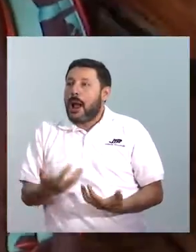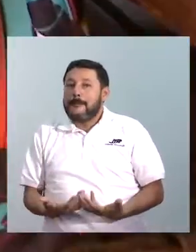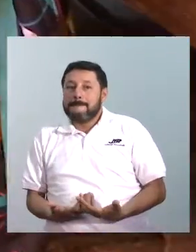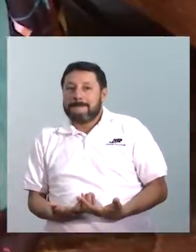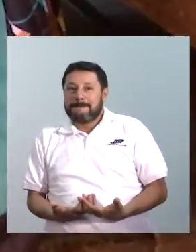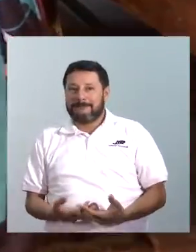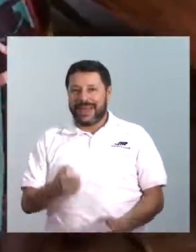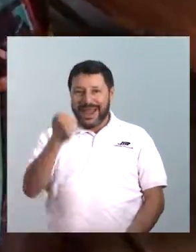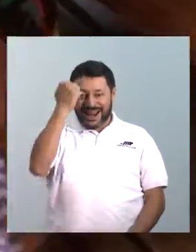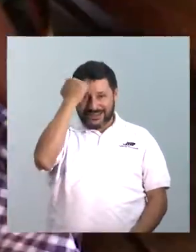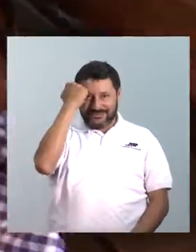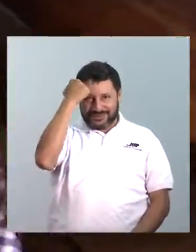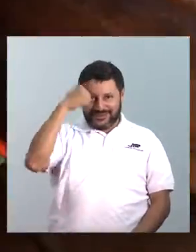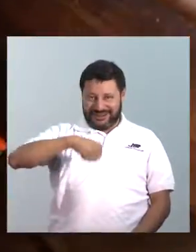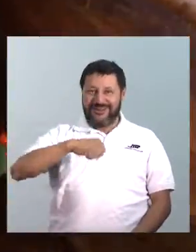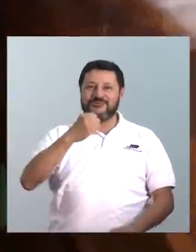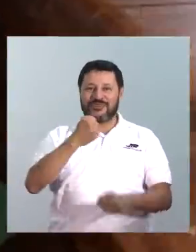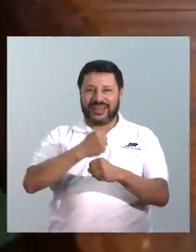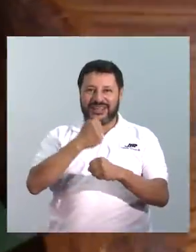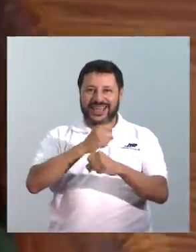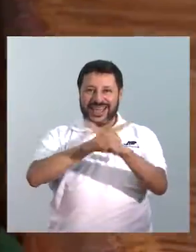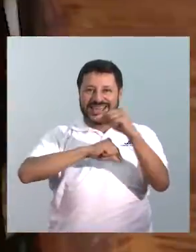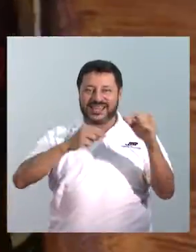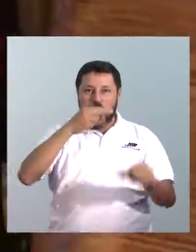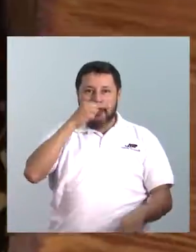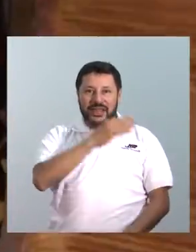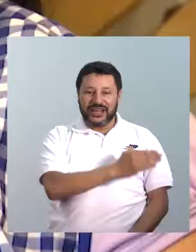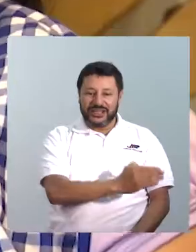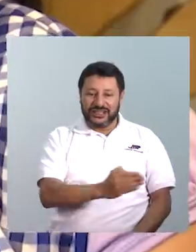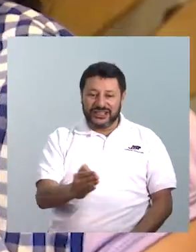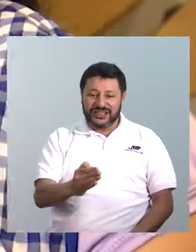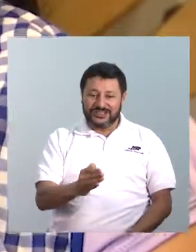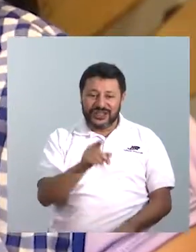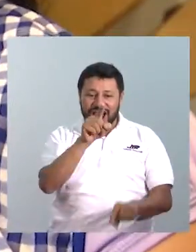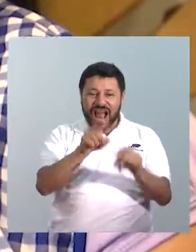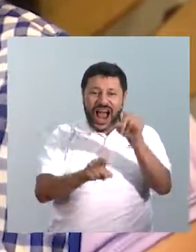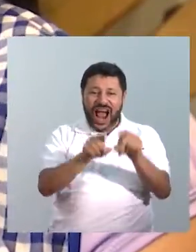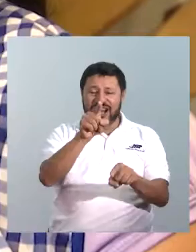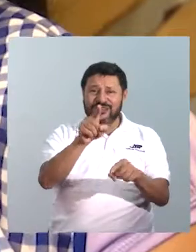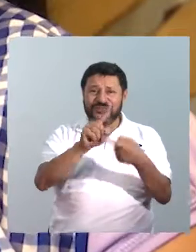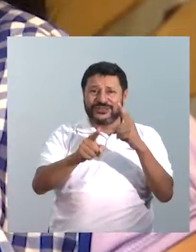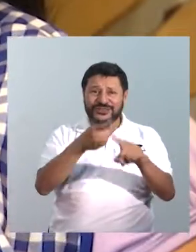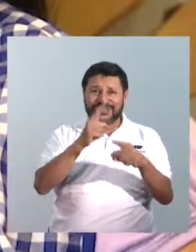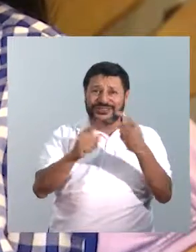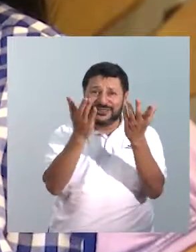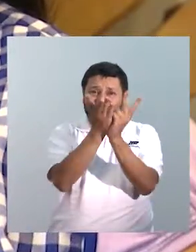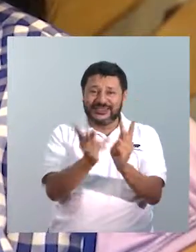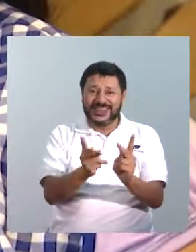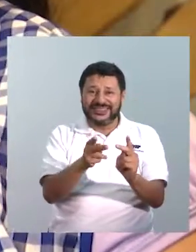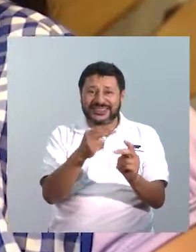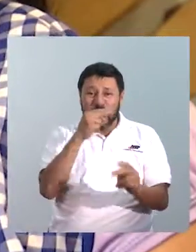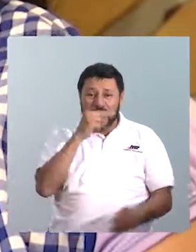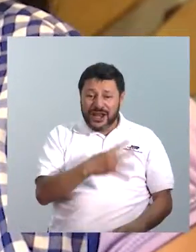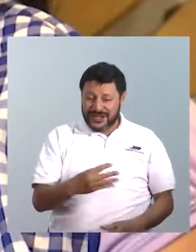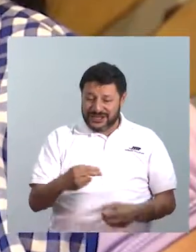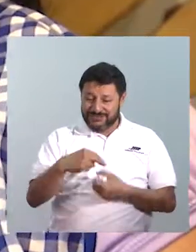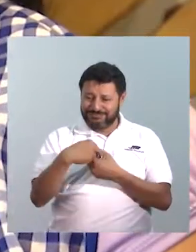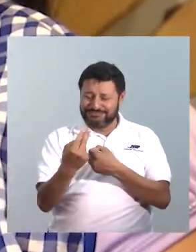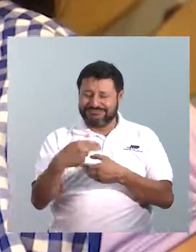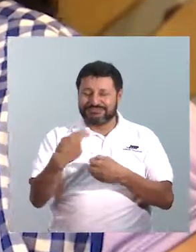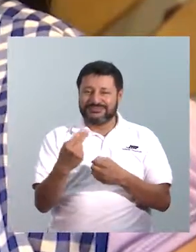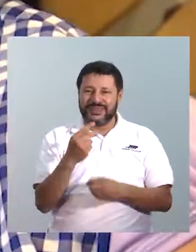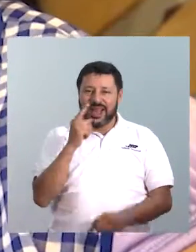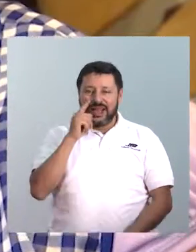Nosotros las profes siempre que se llega un año en el que se van muchos amiguitos, entonces